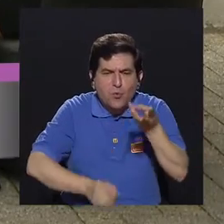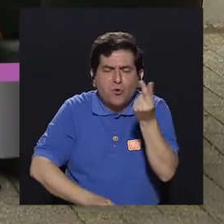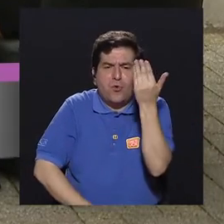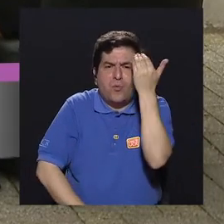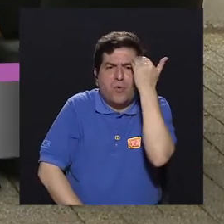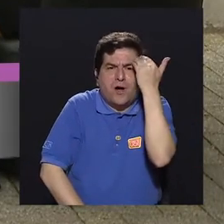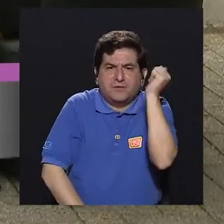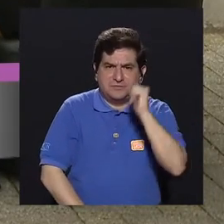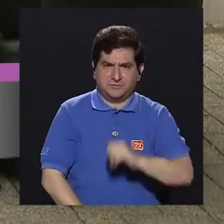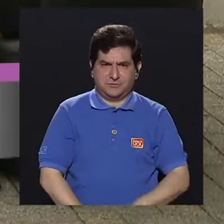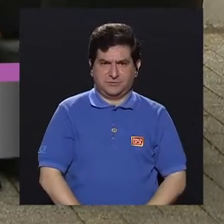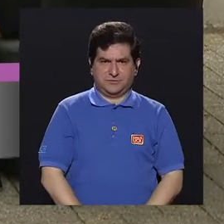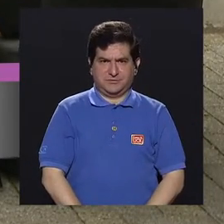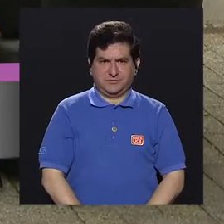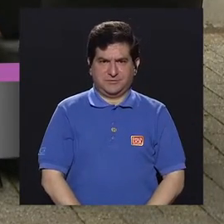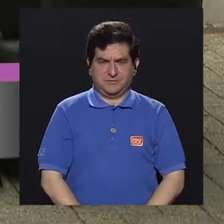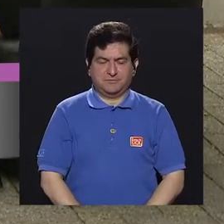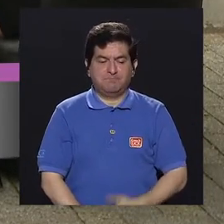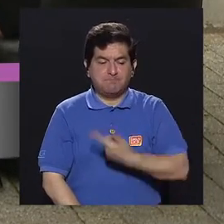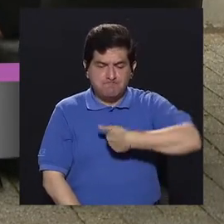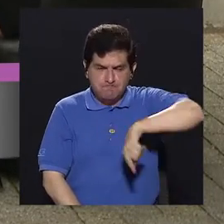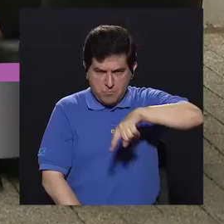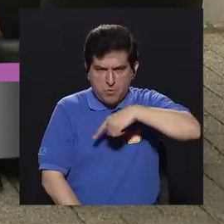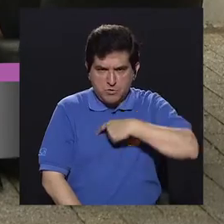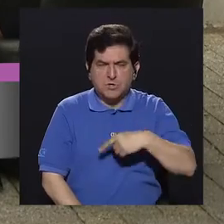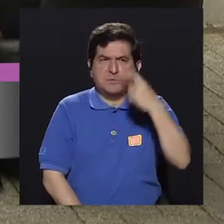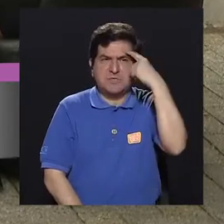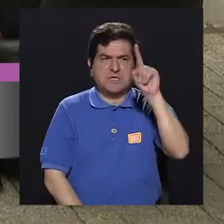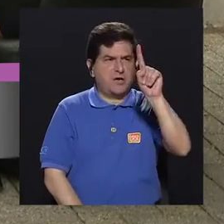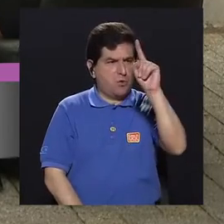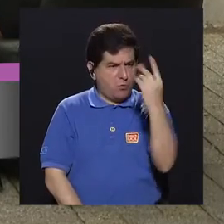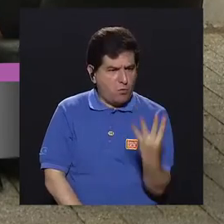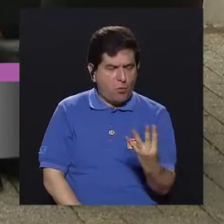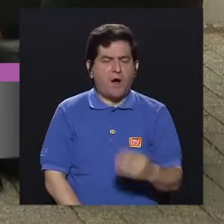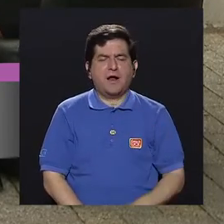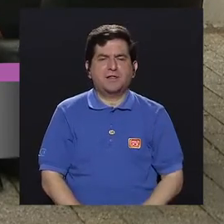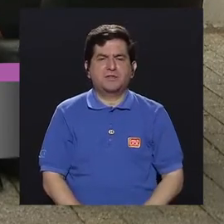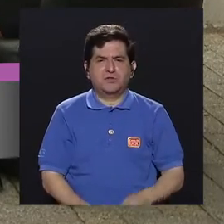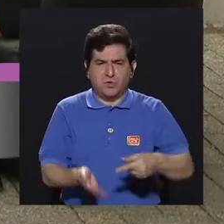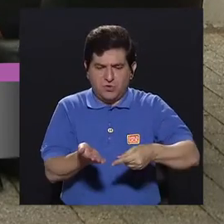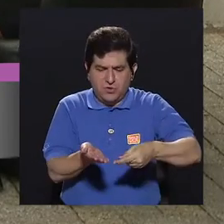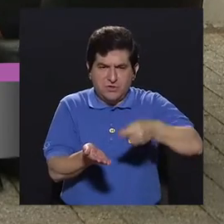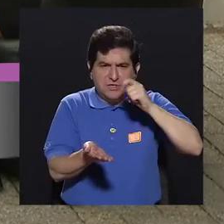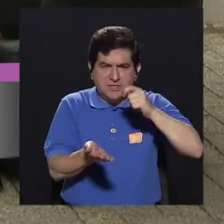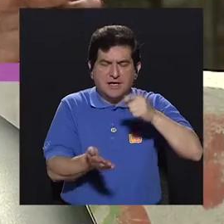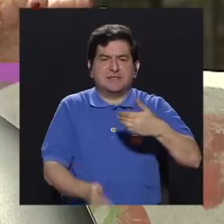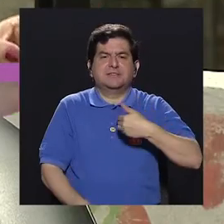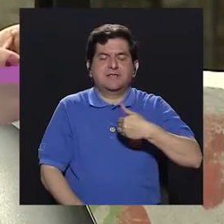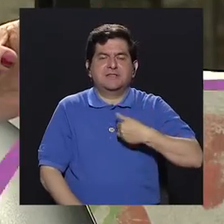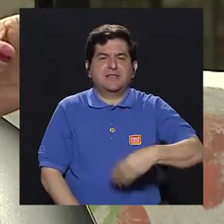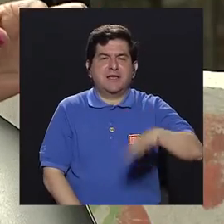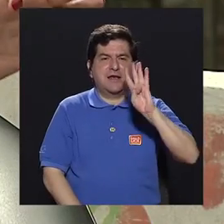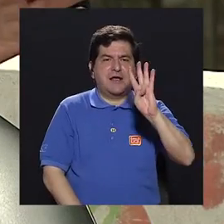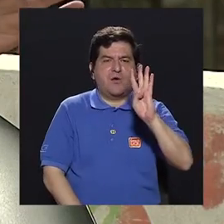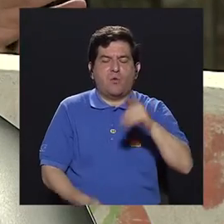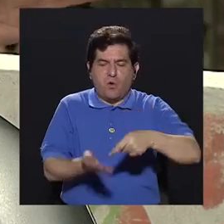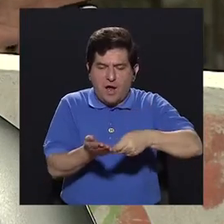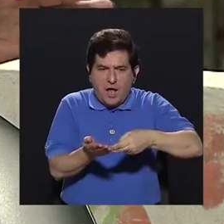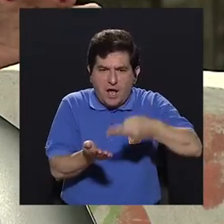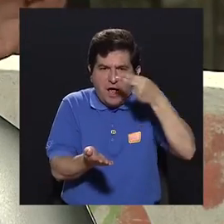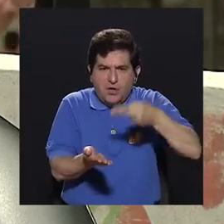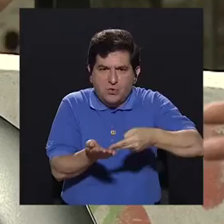cantidades? Sí, digamos, nosotros, un cuarto de taza tiene 4 cucharadas, lo que pasa es que medir